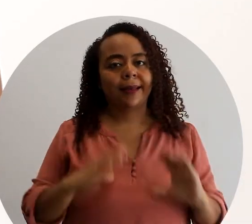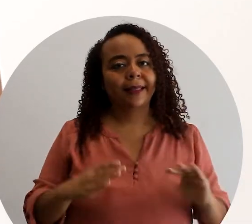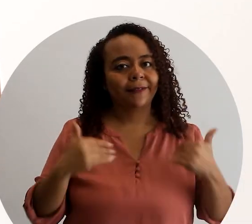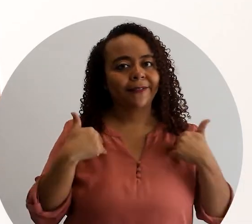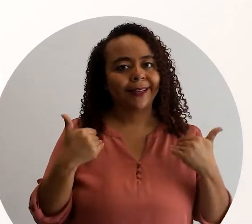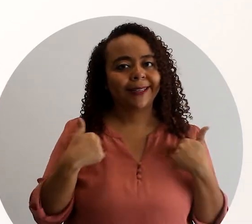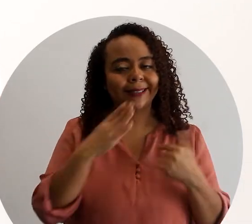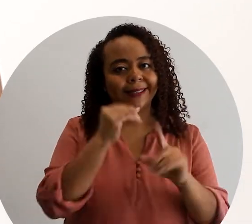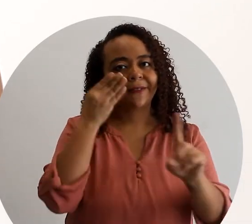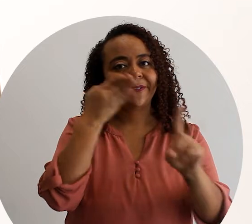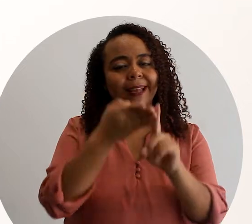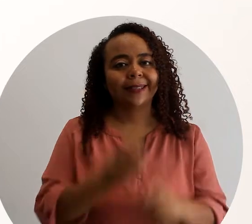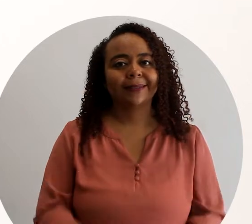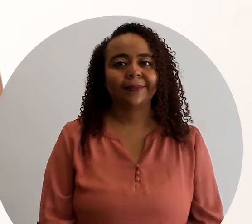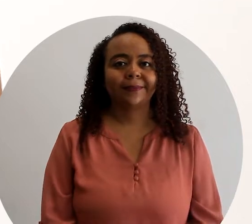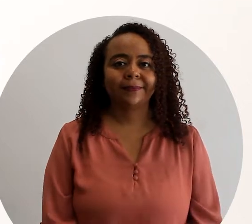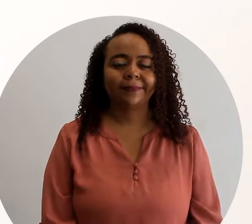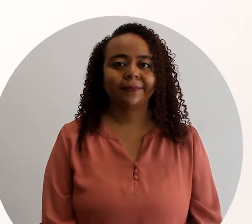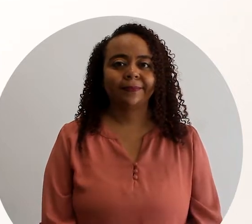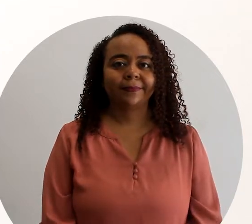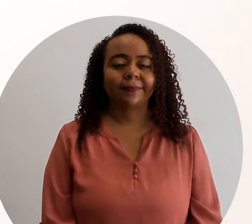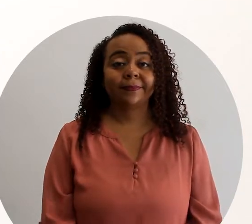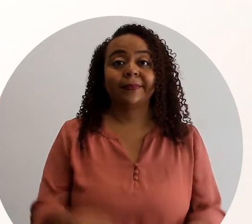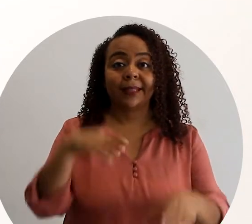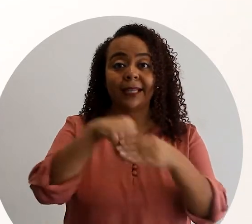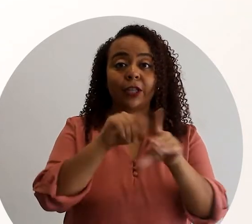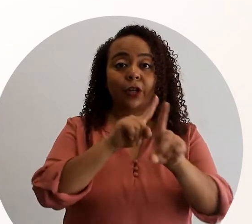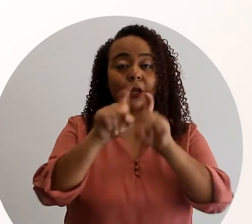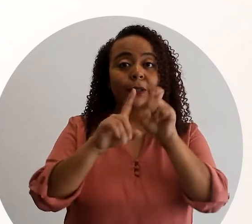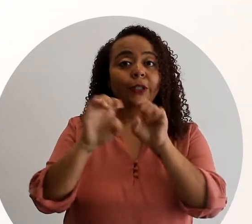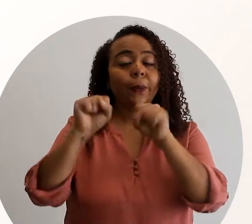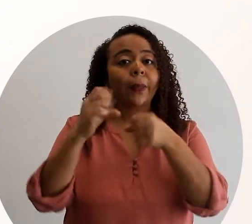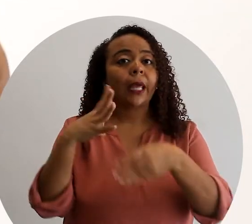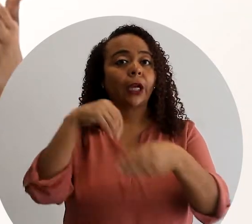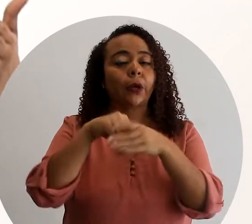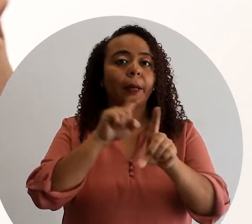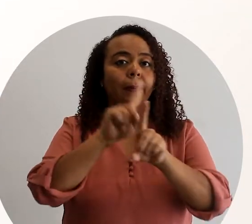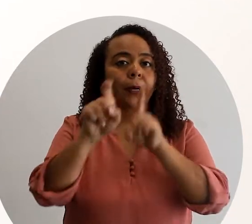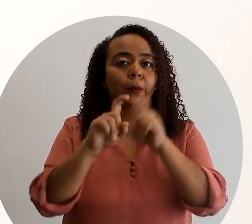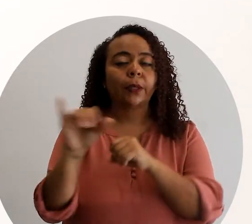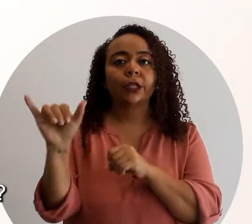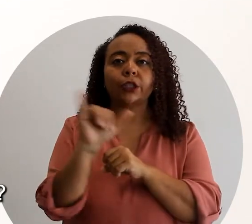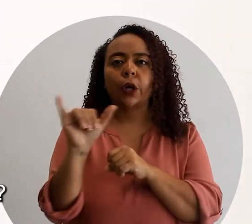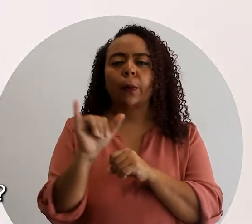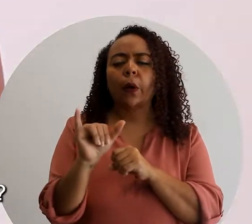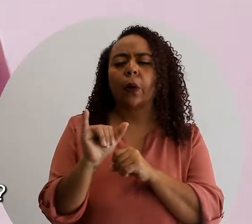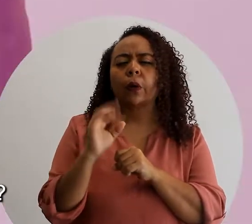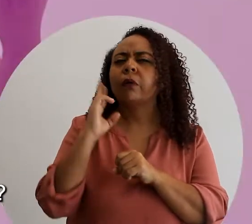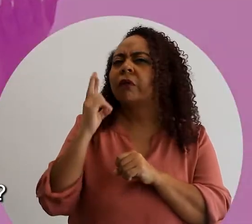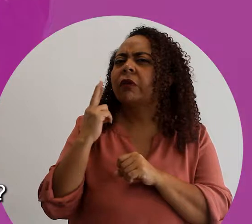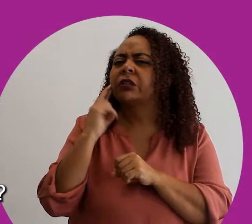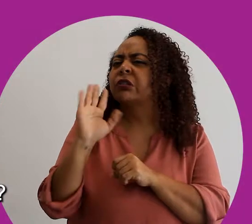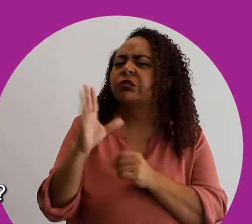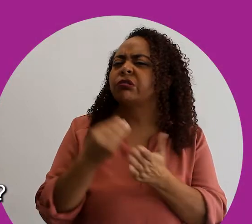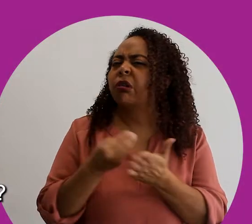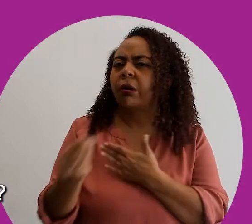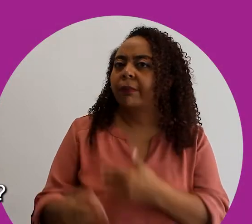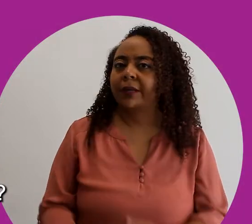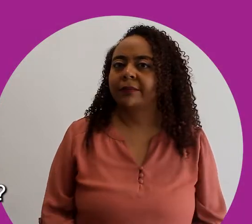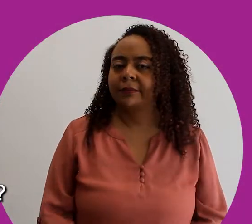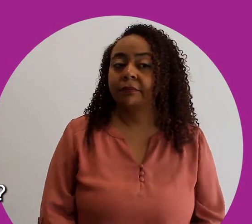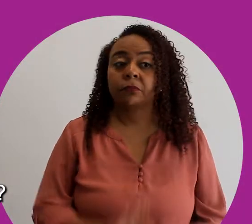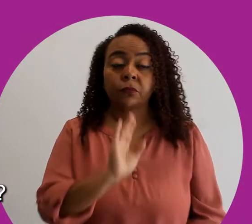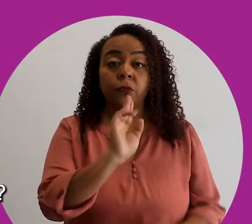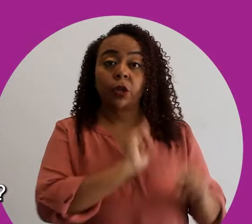una clienta feliz y fiel. Dentro del cuestionario, puede incluir preguntas como ¿Cuál fue el motivo de su